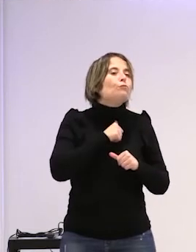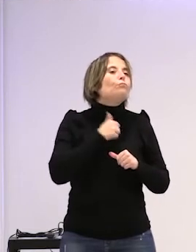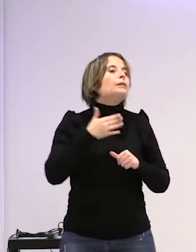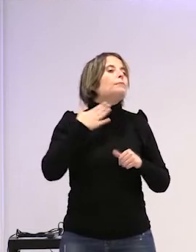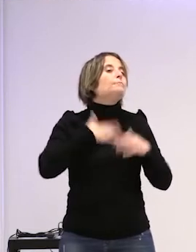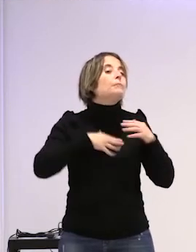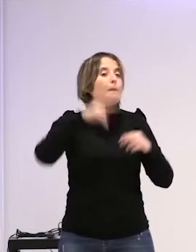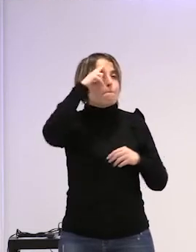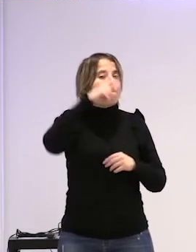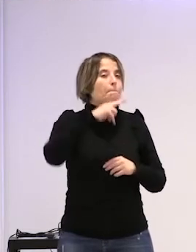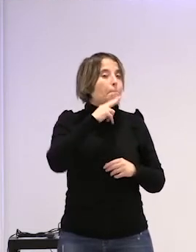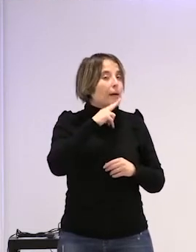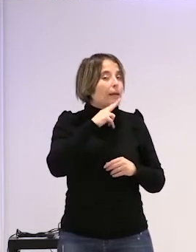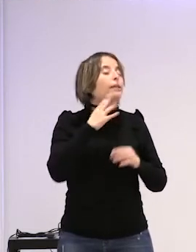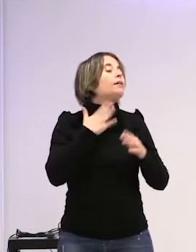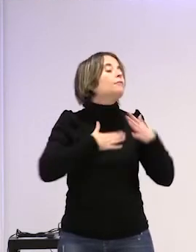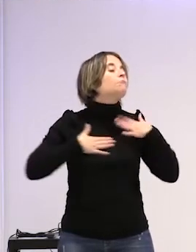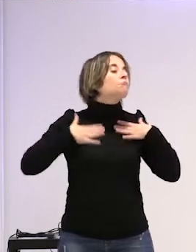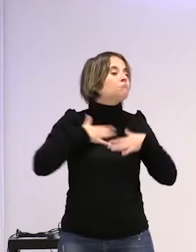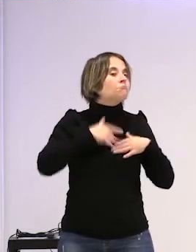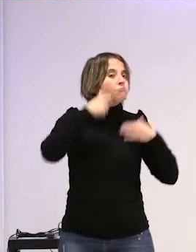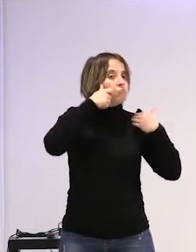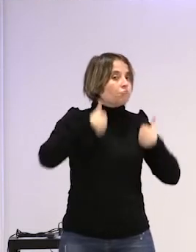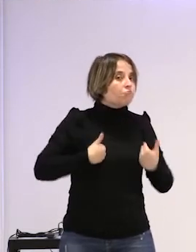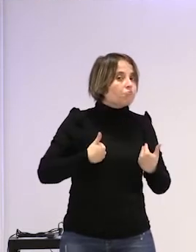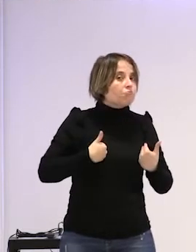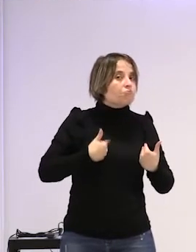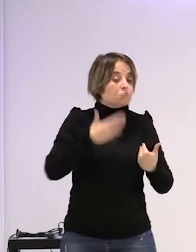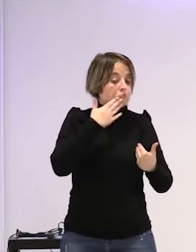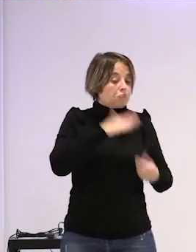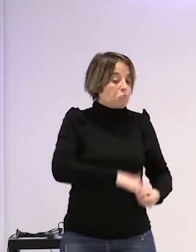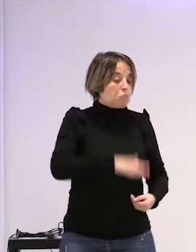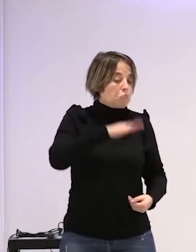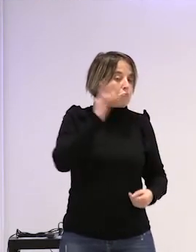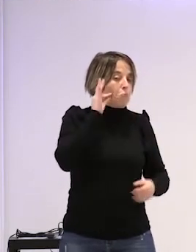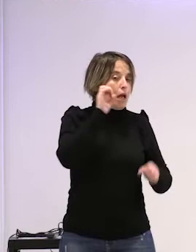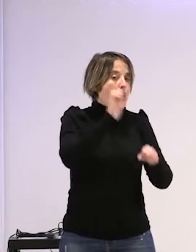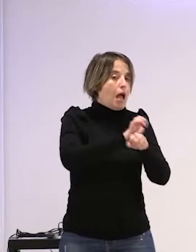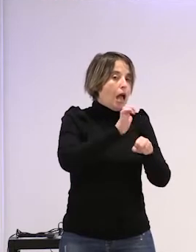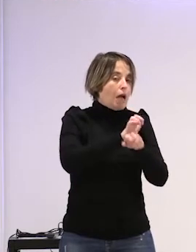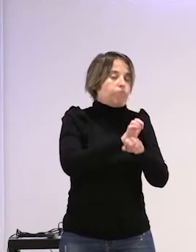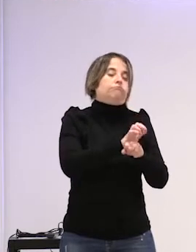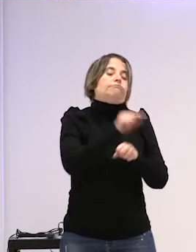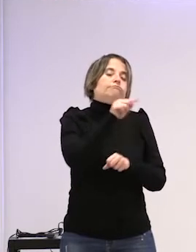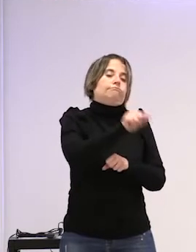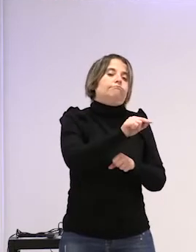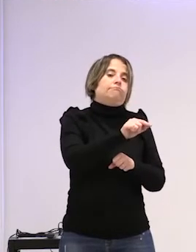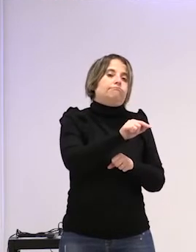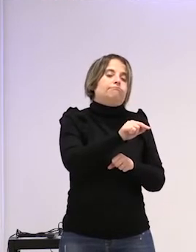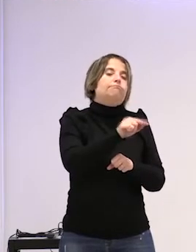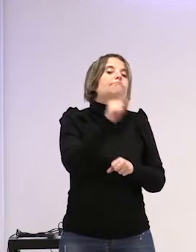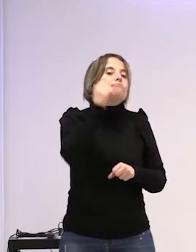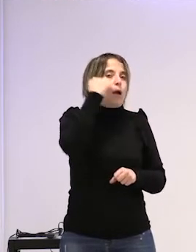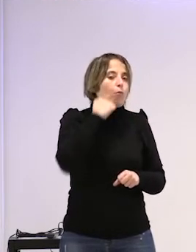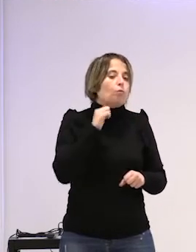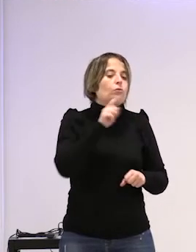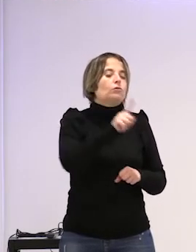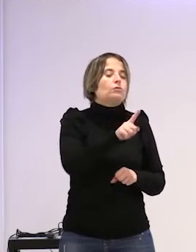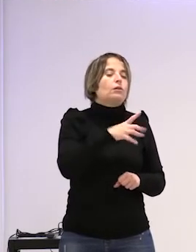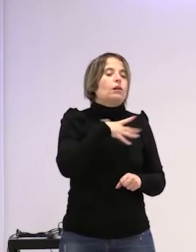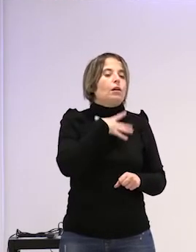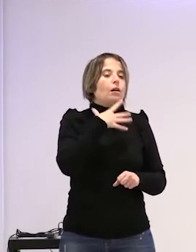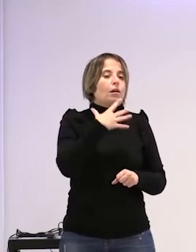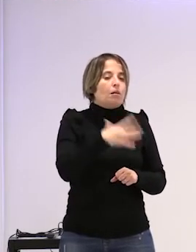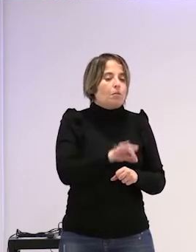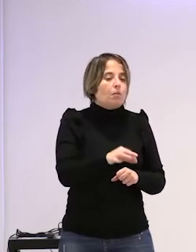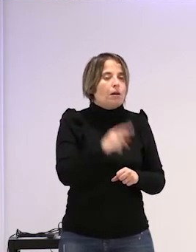que su padre usaba ¿no? cuando desde pequeña usaba de ella pues pudo un poco acercarse a